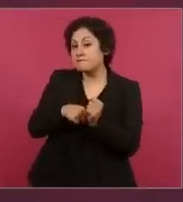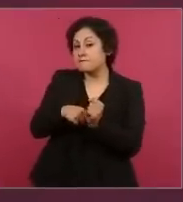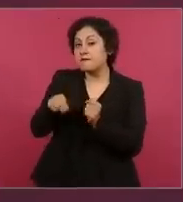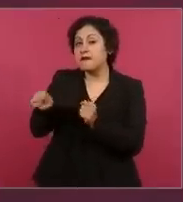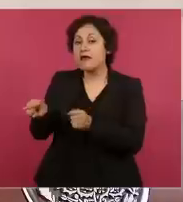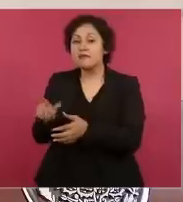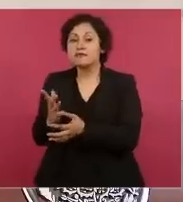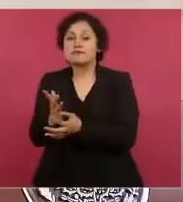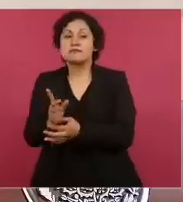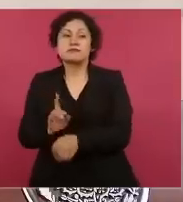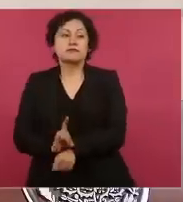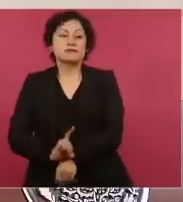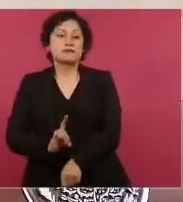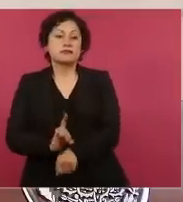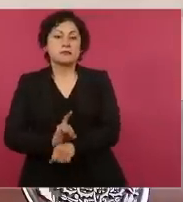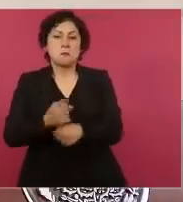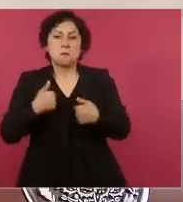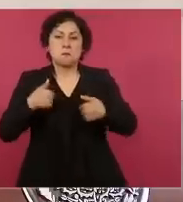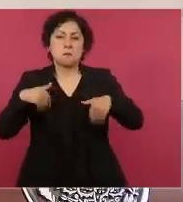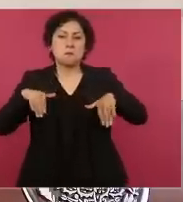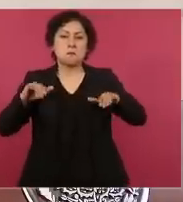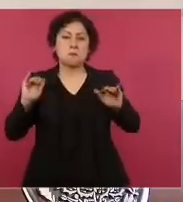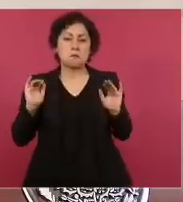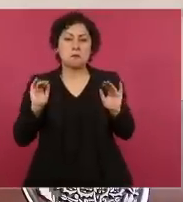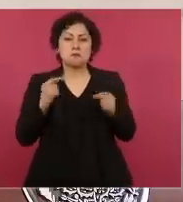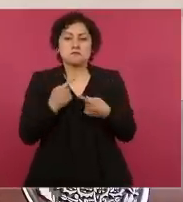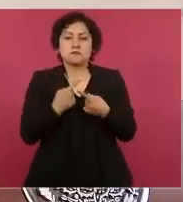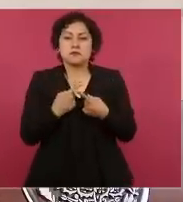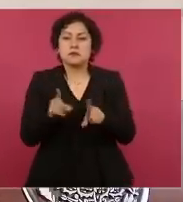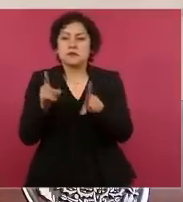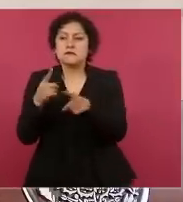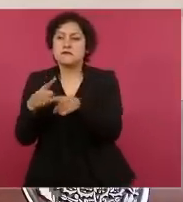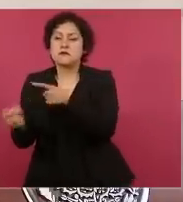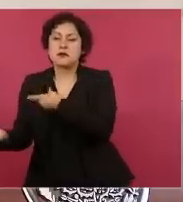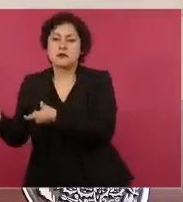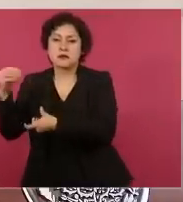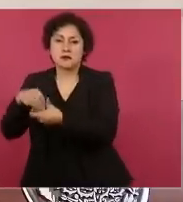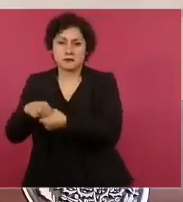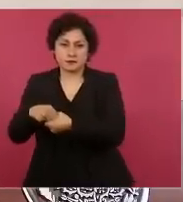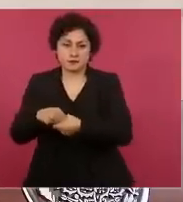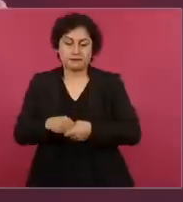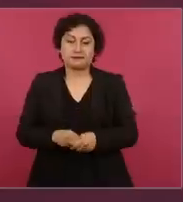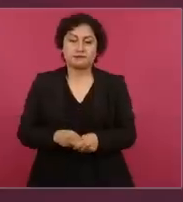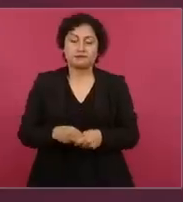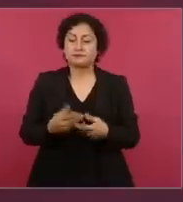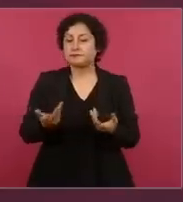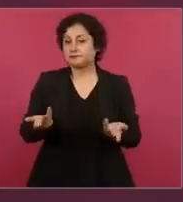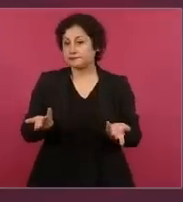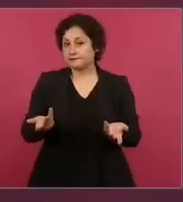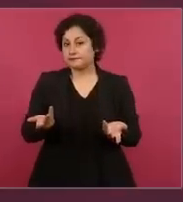que